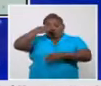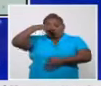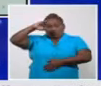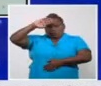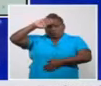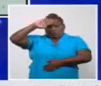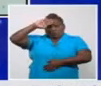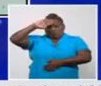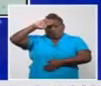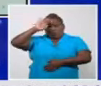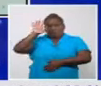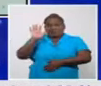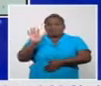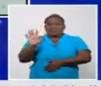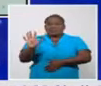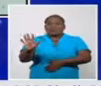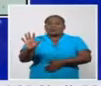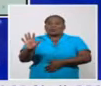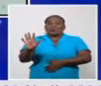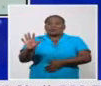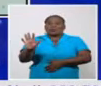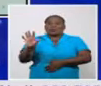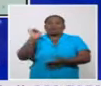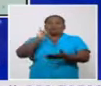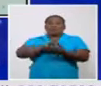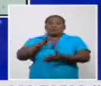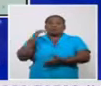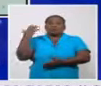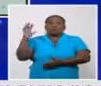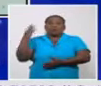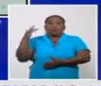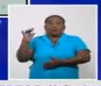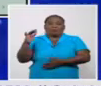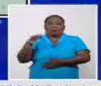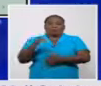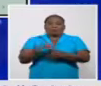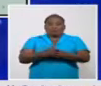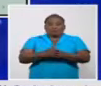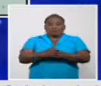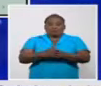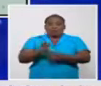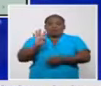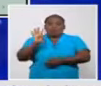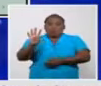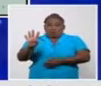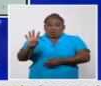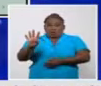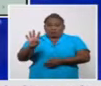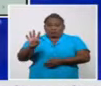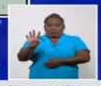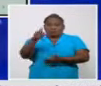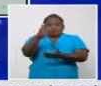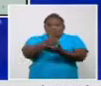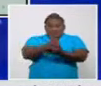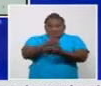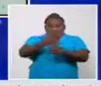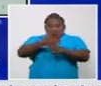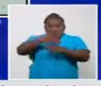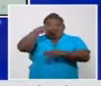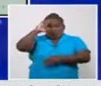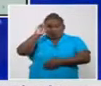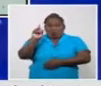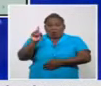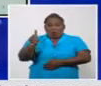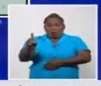los cinco viajeros que se diagnosticaron ayer, pues son cuatro del municipio Cabecera, uno del